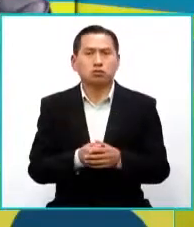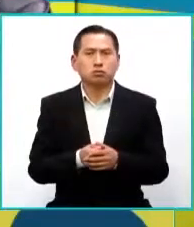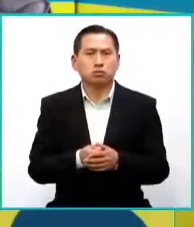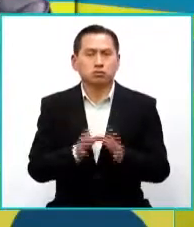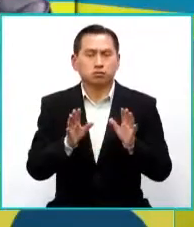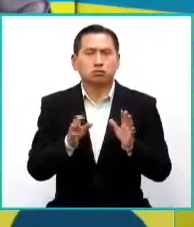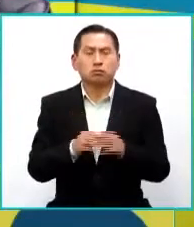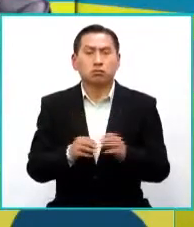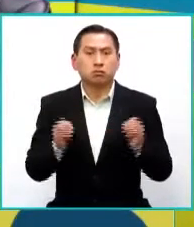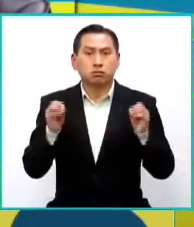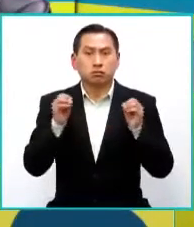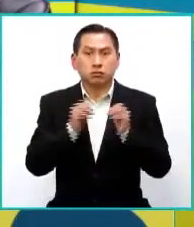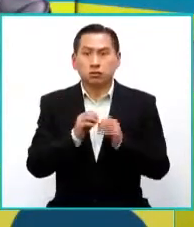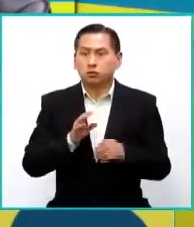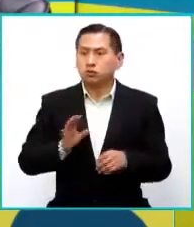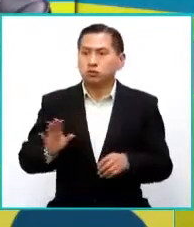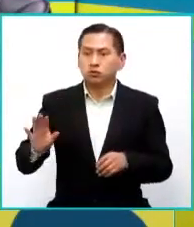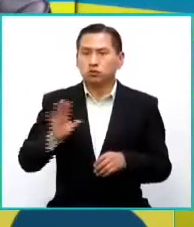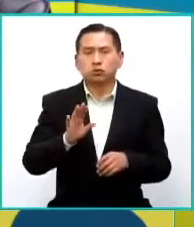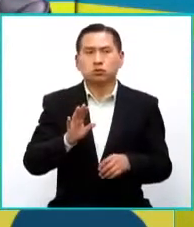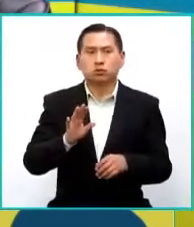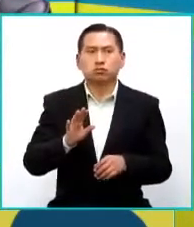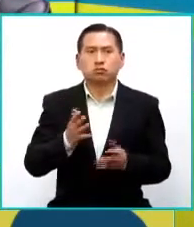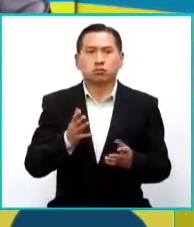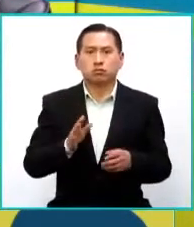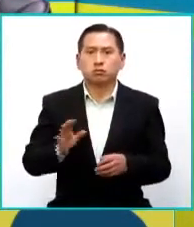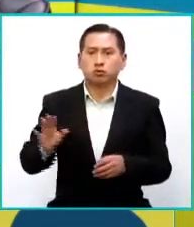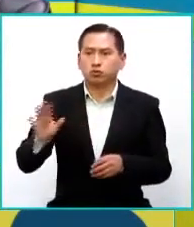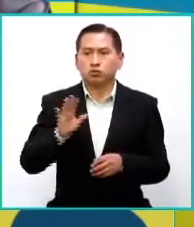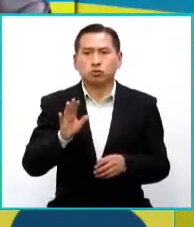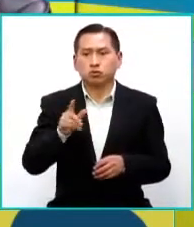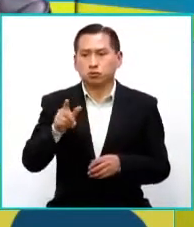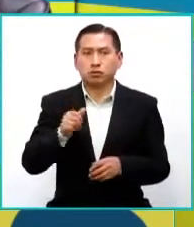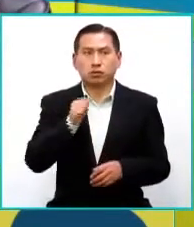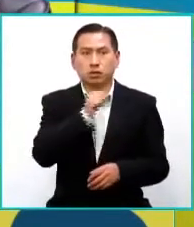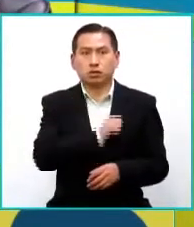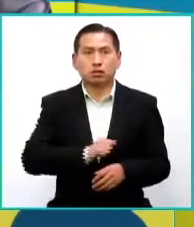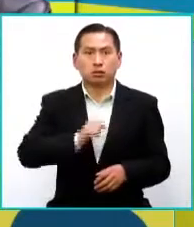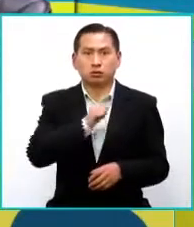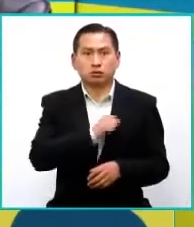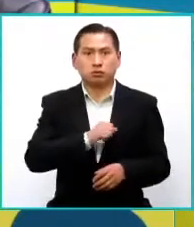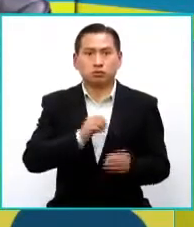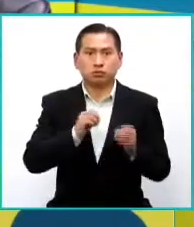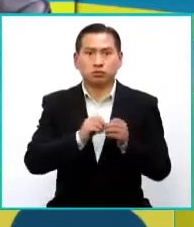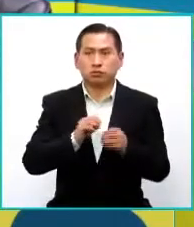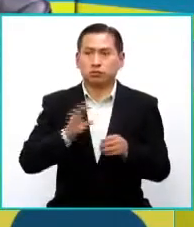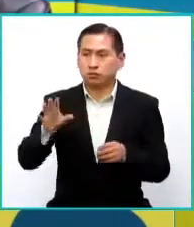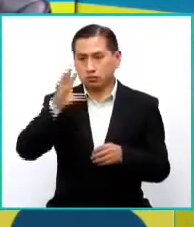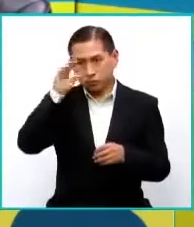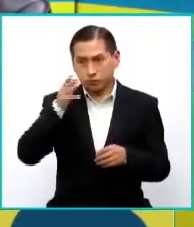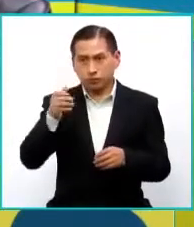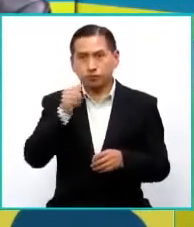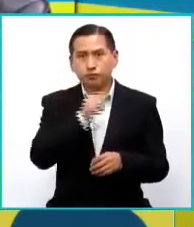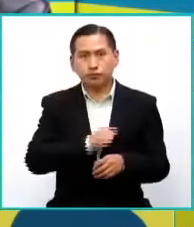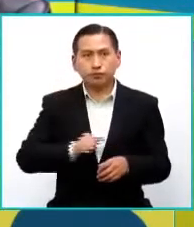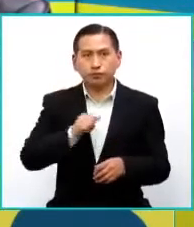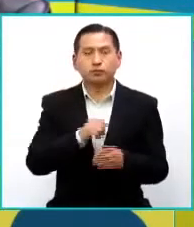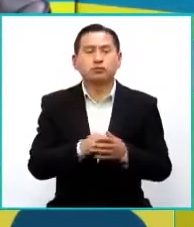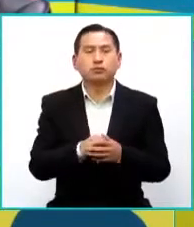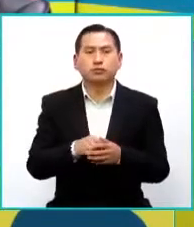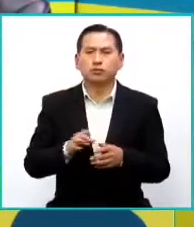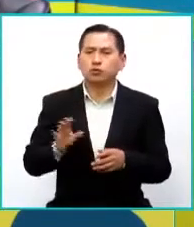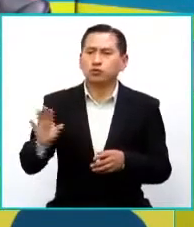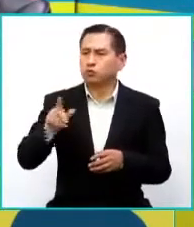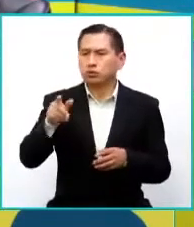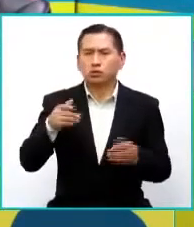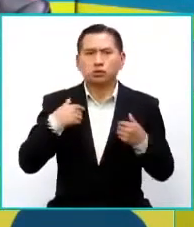ya incluso las actitudes de los chicos van